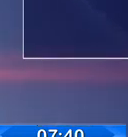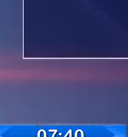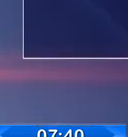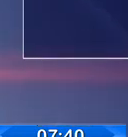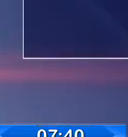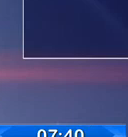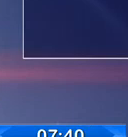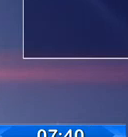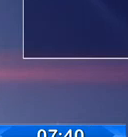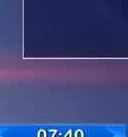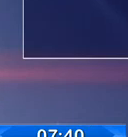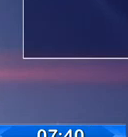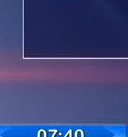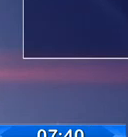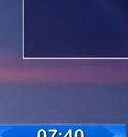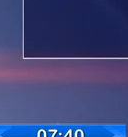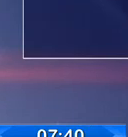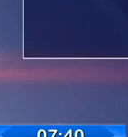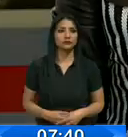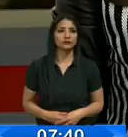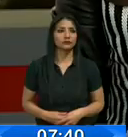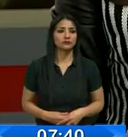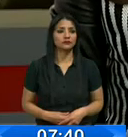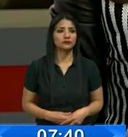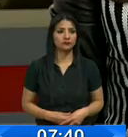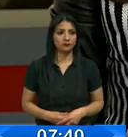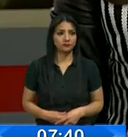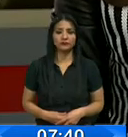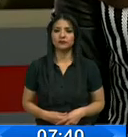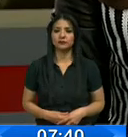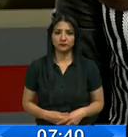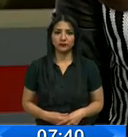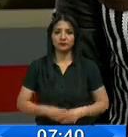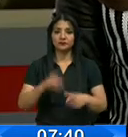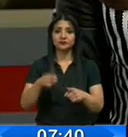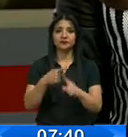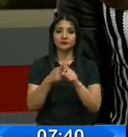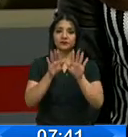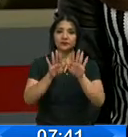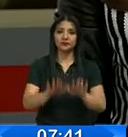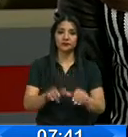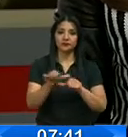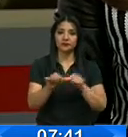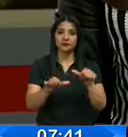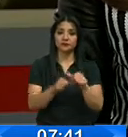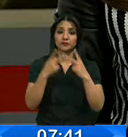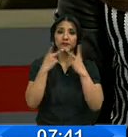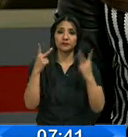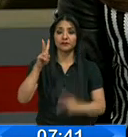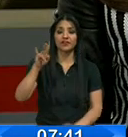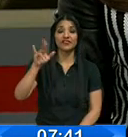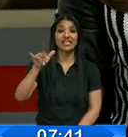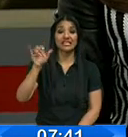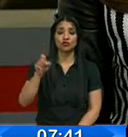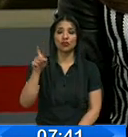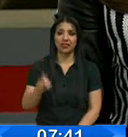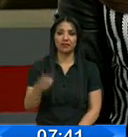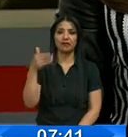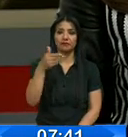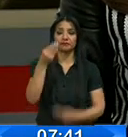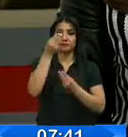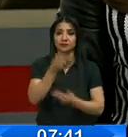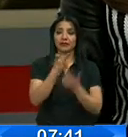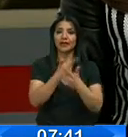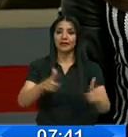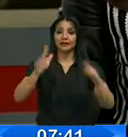Quito informó Adriana Rojas. Y el exsecretario de la Administración Pública Vinicio Alvarado deberá rendir su versión